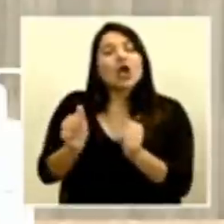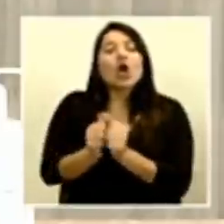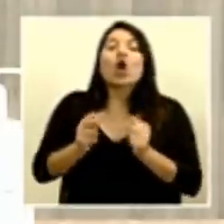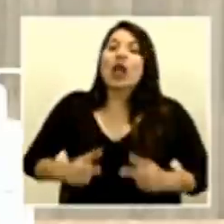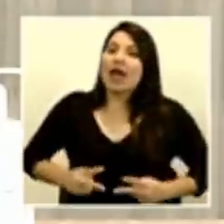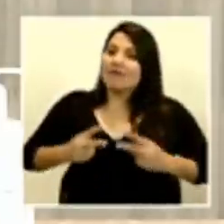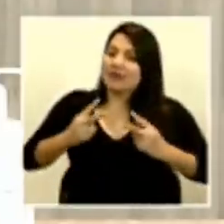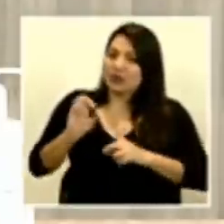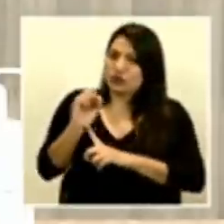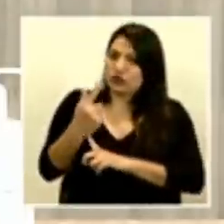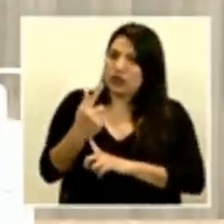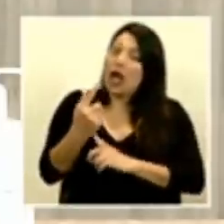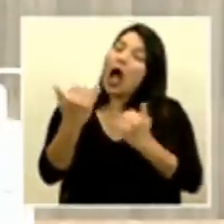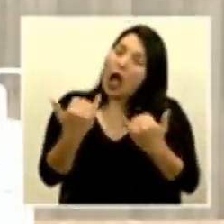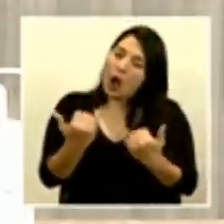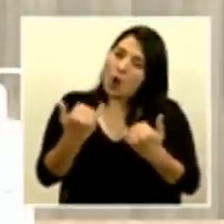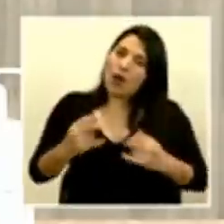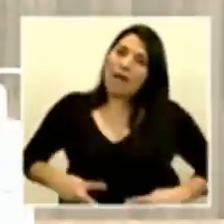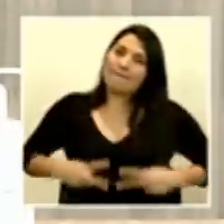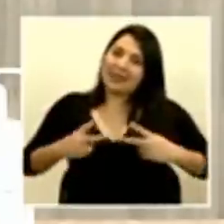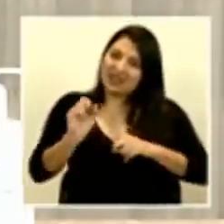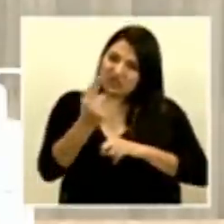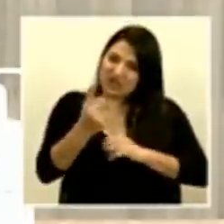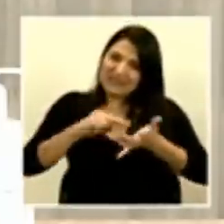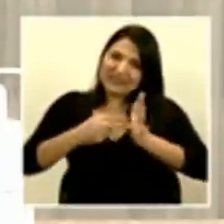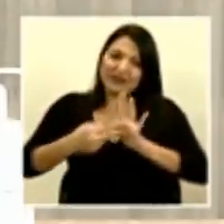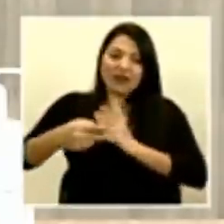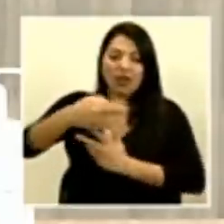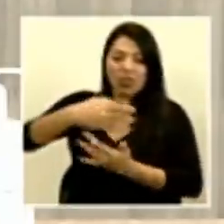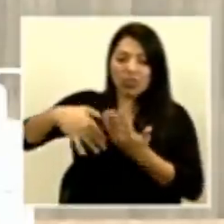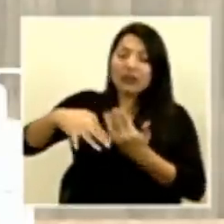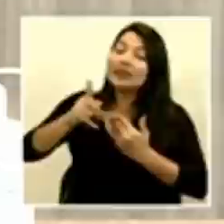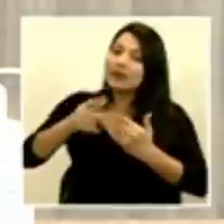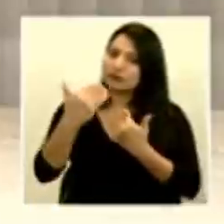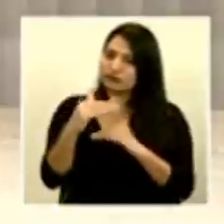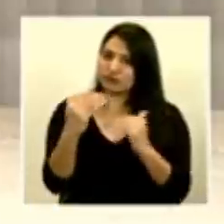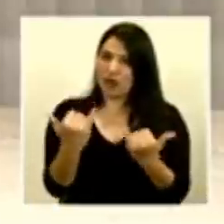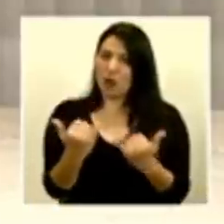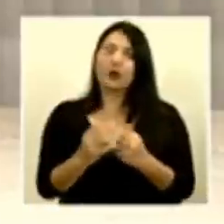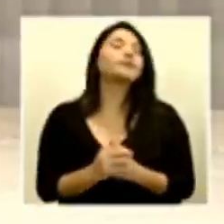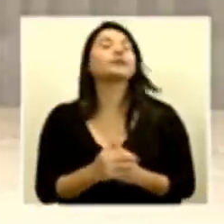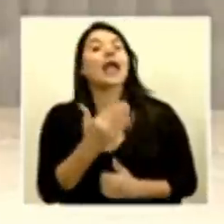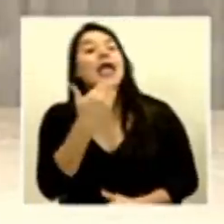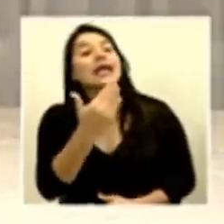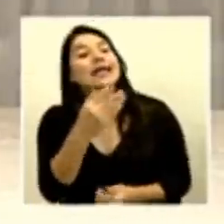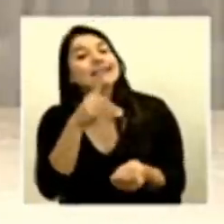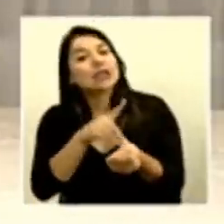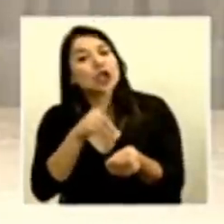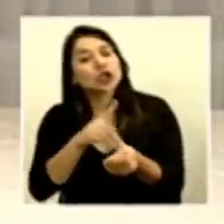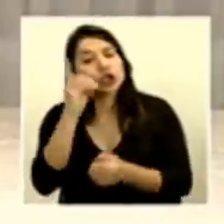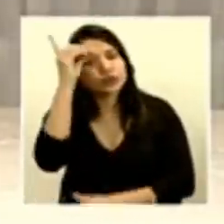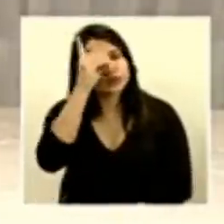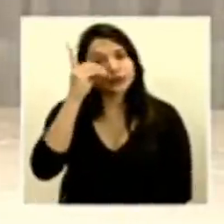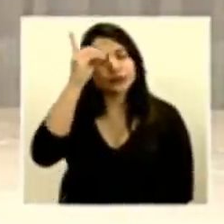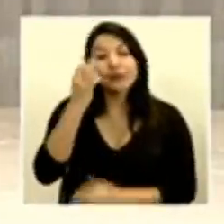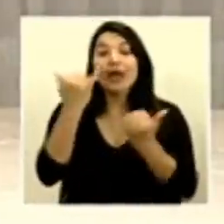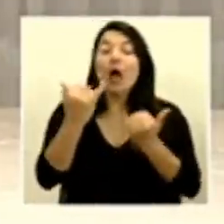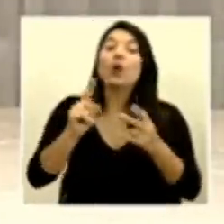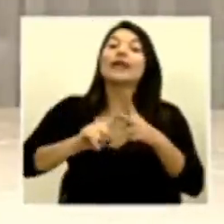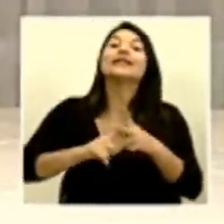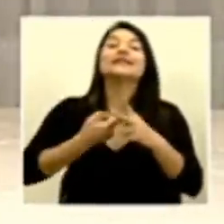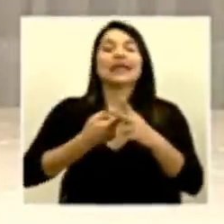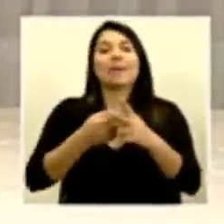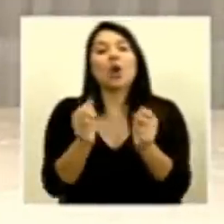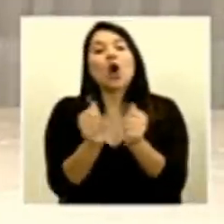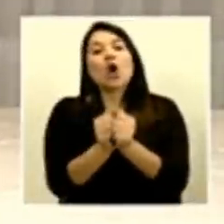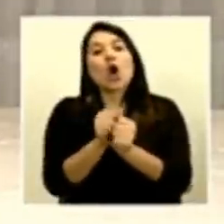momento recordemos que la vida social tenemos que restringirla al máximo posible. Muchas gracias, doctor Salas. Iniciamos con las consultas de los colegas